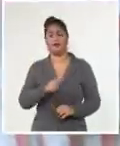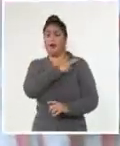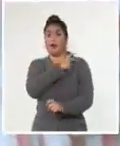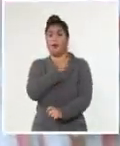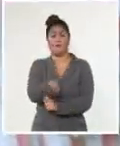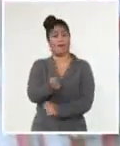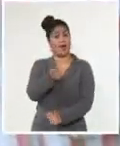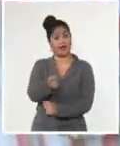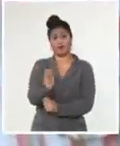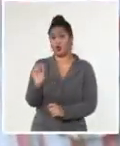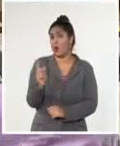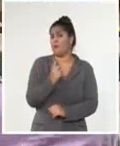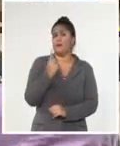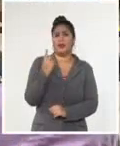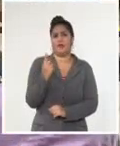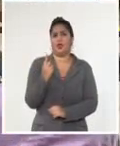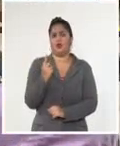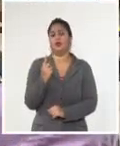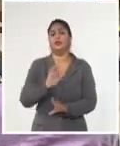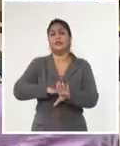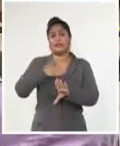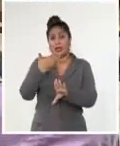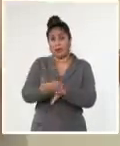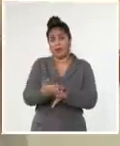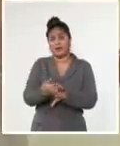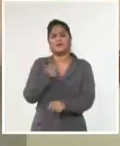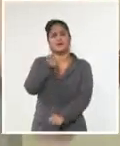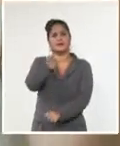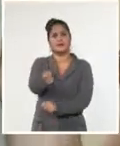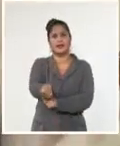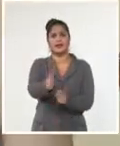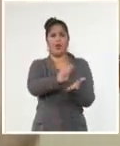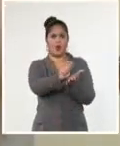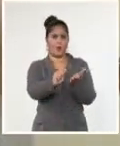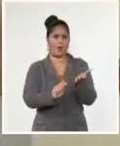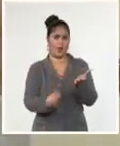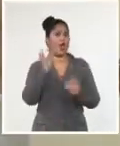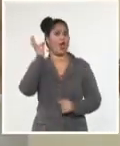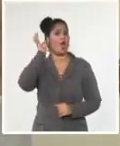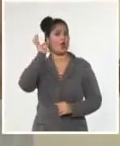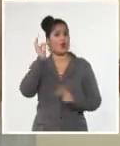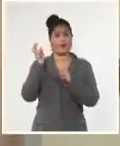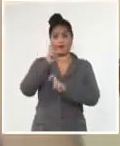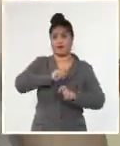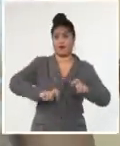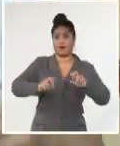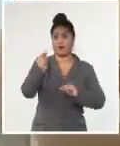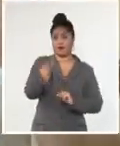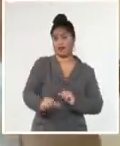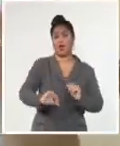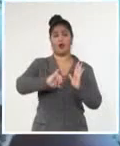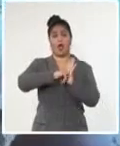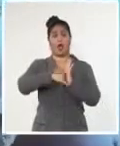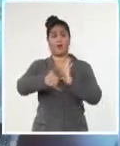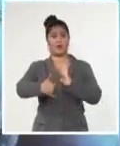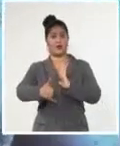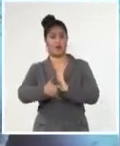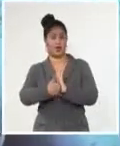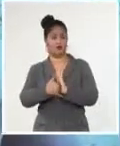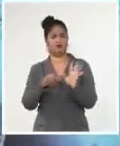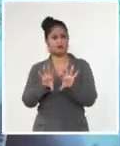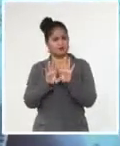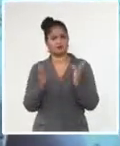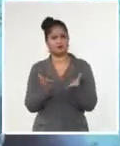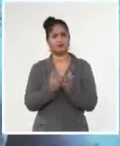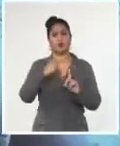y luego en alfabetizadores. La cineasta estadounidense Katherine Murphy con su proyecto Literacy ha registrado parte importante de